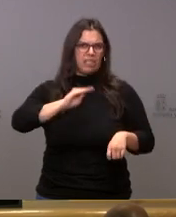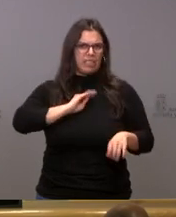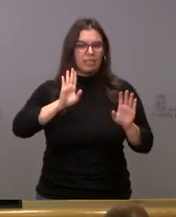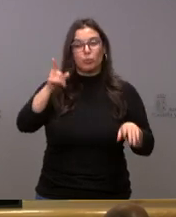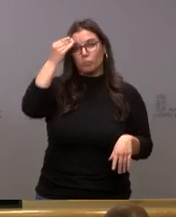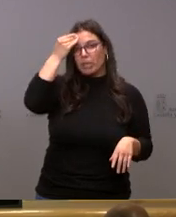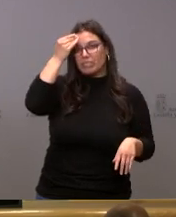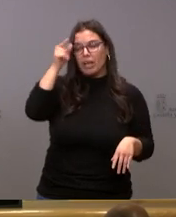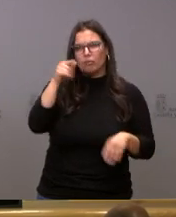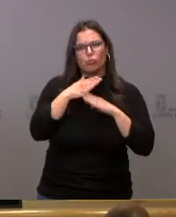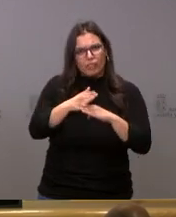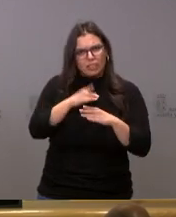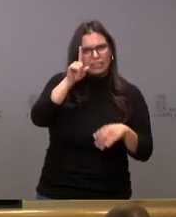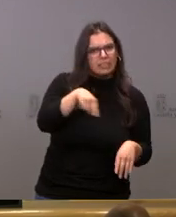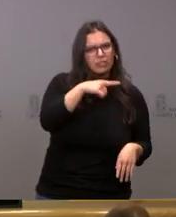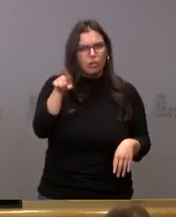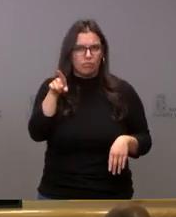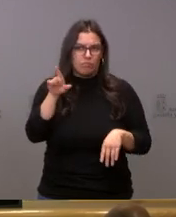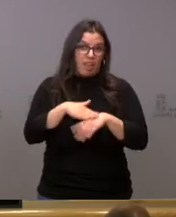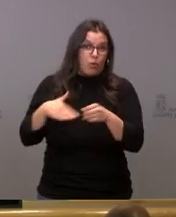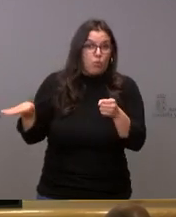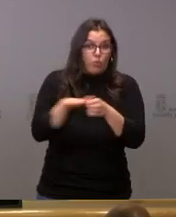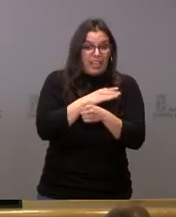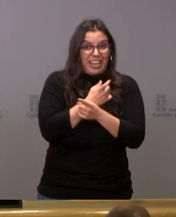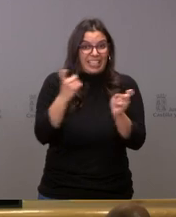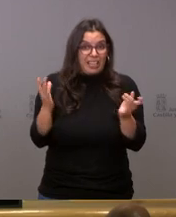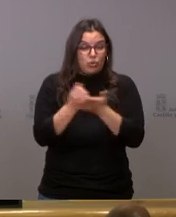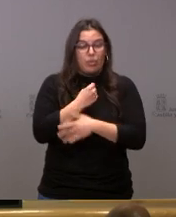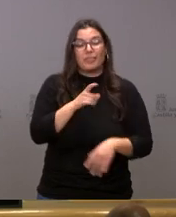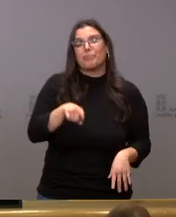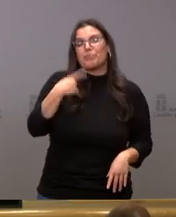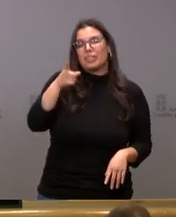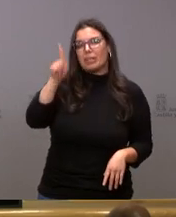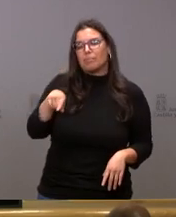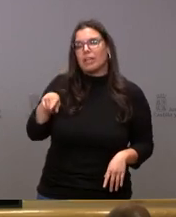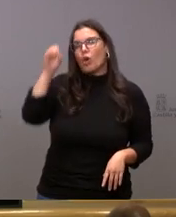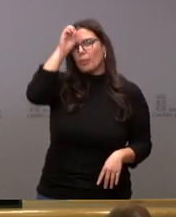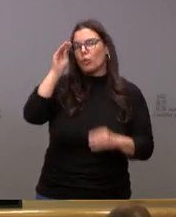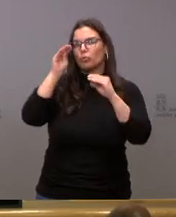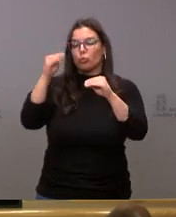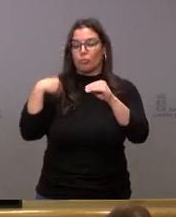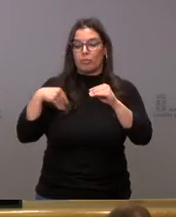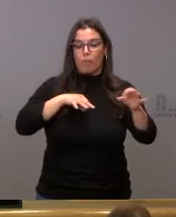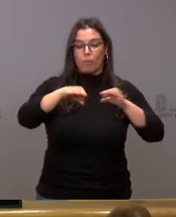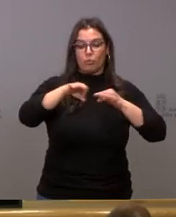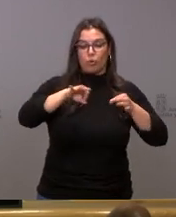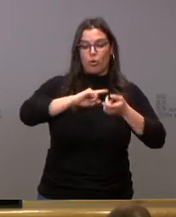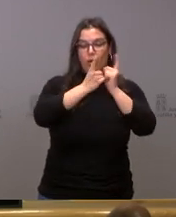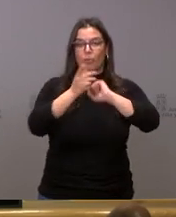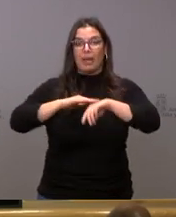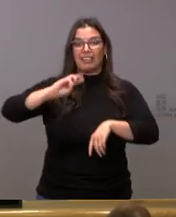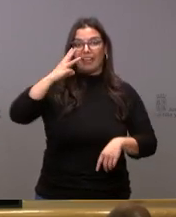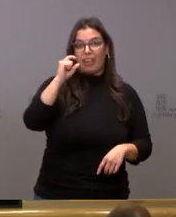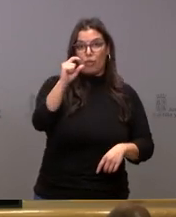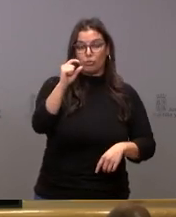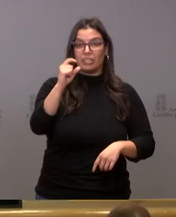usted cree que es suficiente para cubrir las necesidades. Y luego, ¿cómo valora ese cambio de protocolo, el cambio de criterio para la tercera